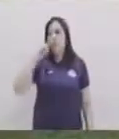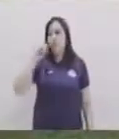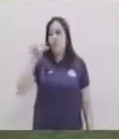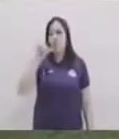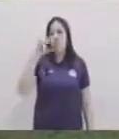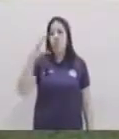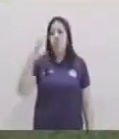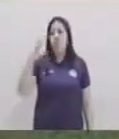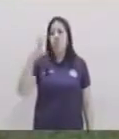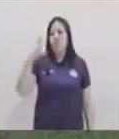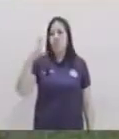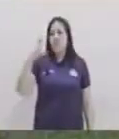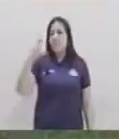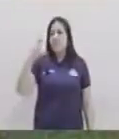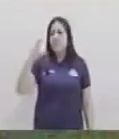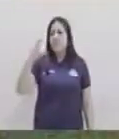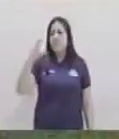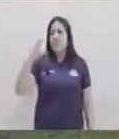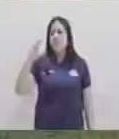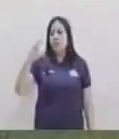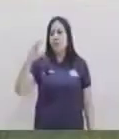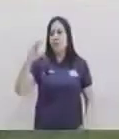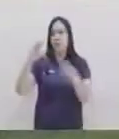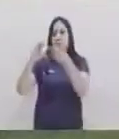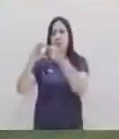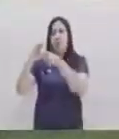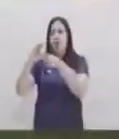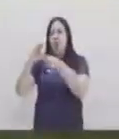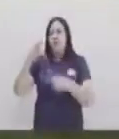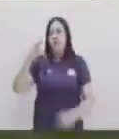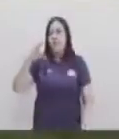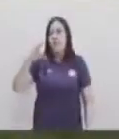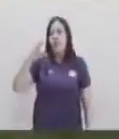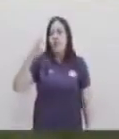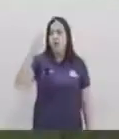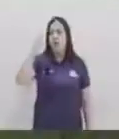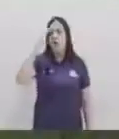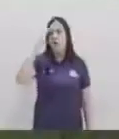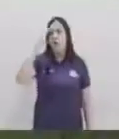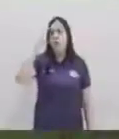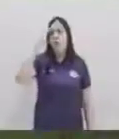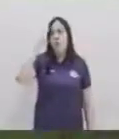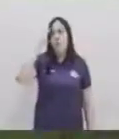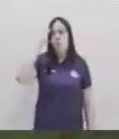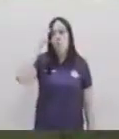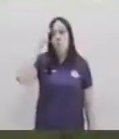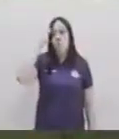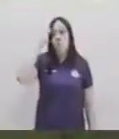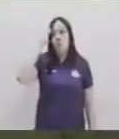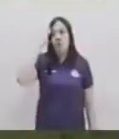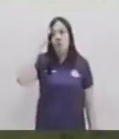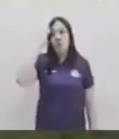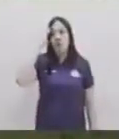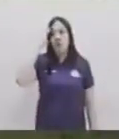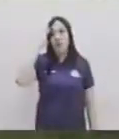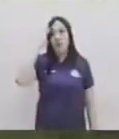completa no del abecedario sino en la forma nada más y lo voy a colocar en mi costado